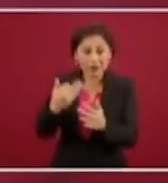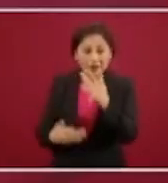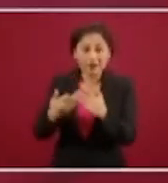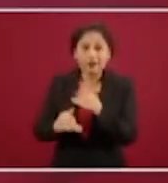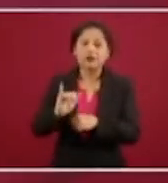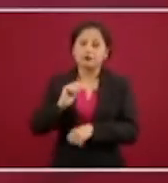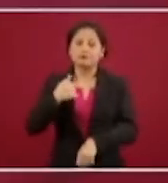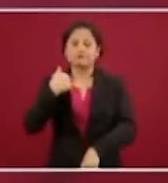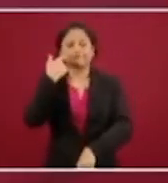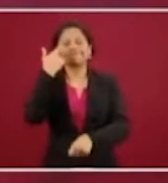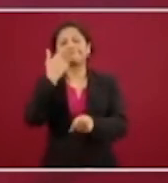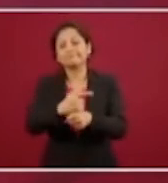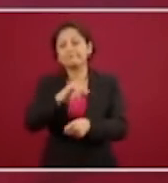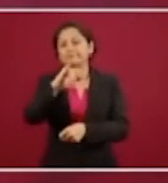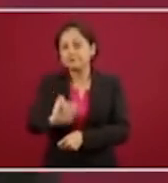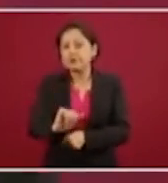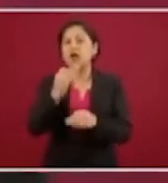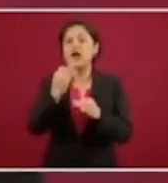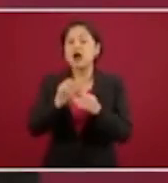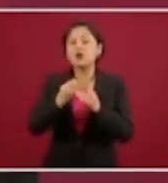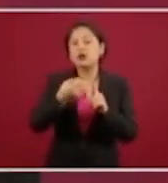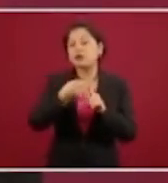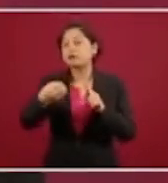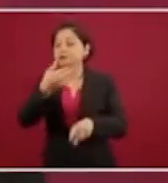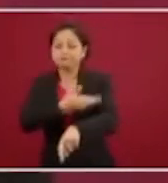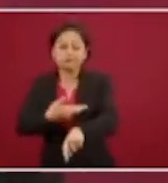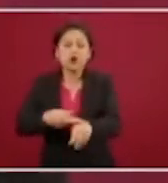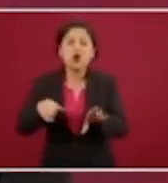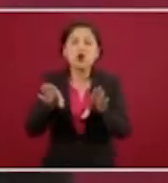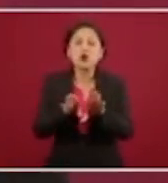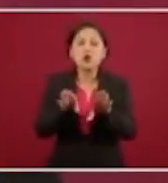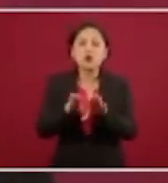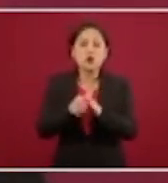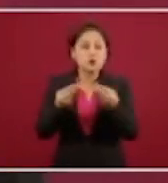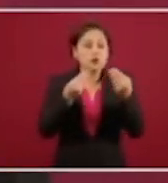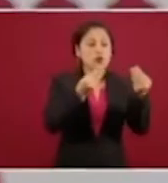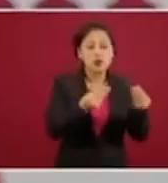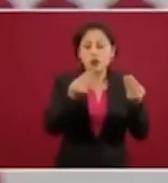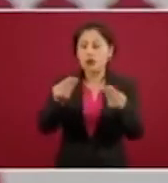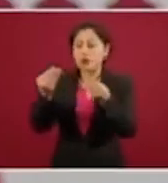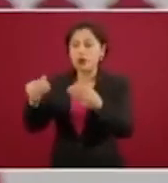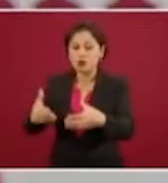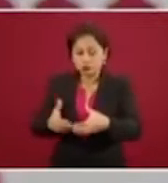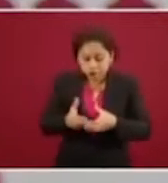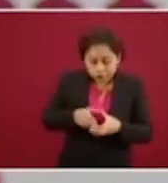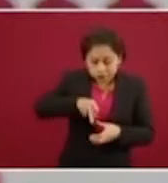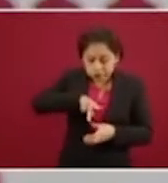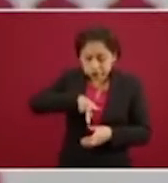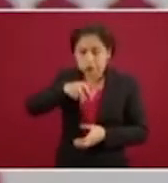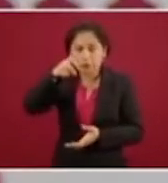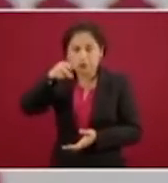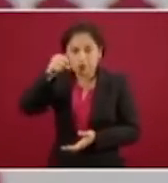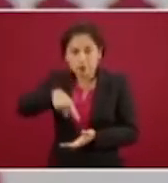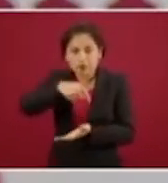para que los ventiladores no nos falten o que los que tengamos se distribuyan de la mejor manera. Lo